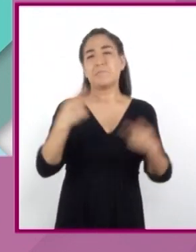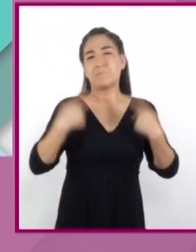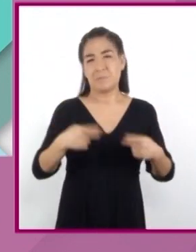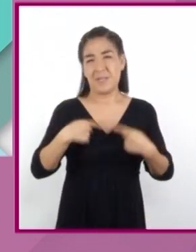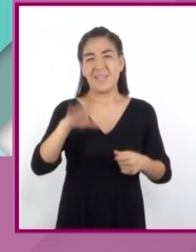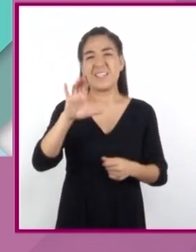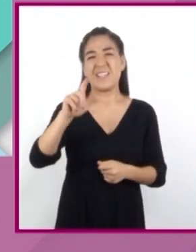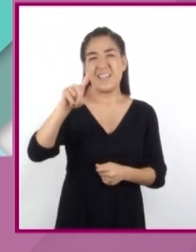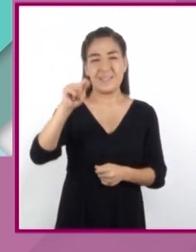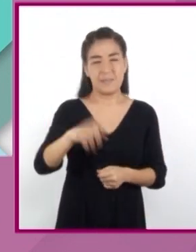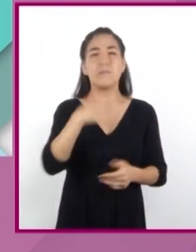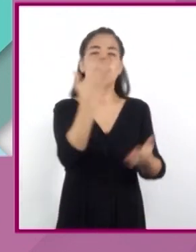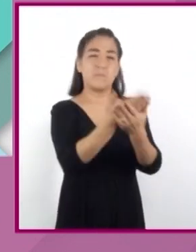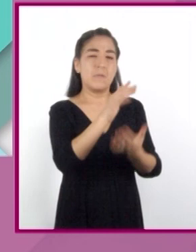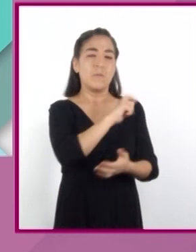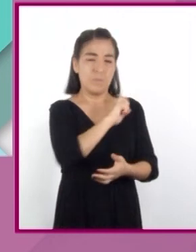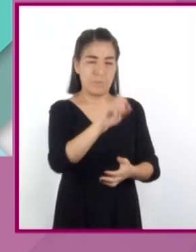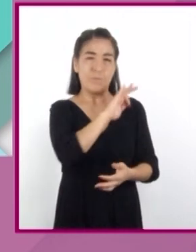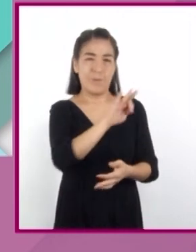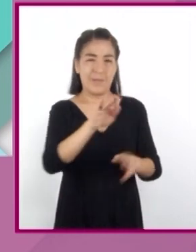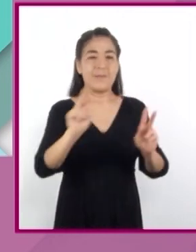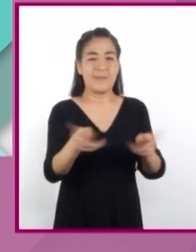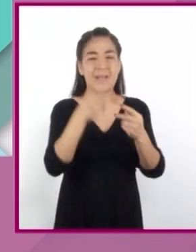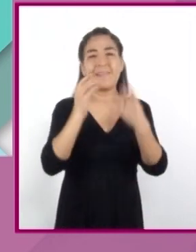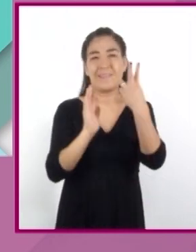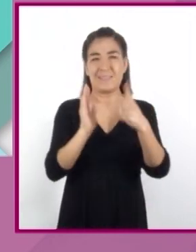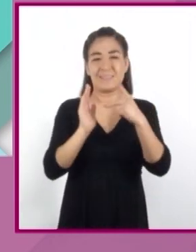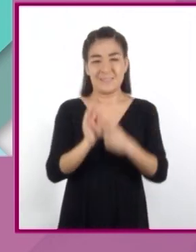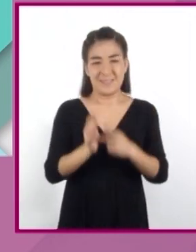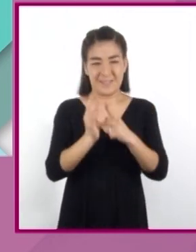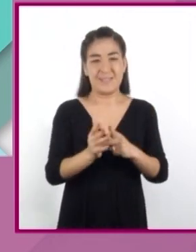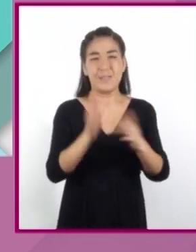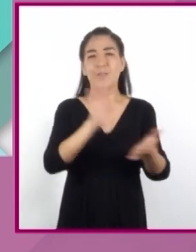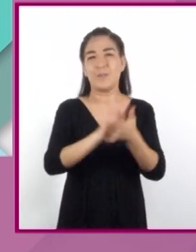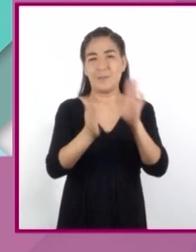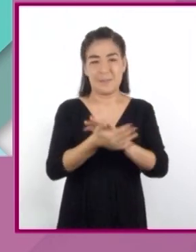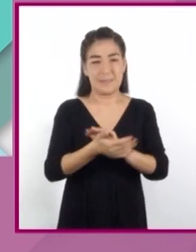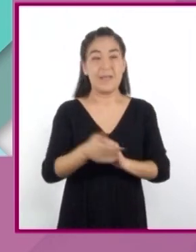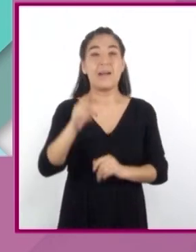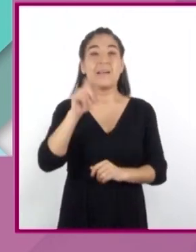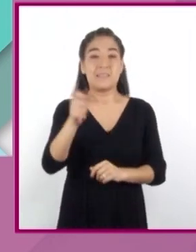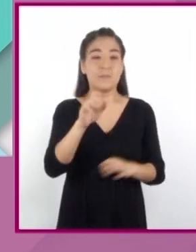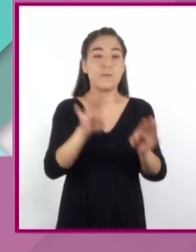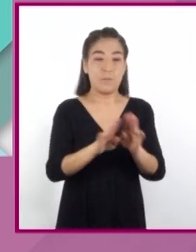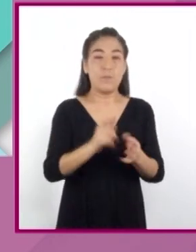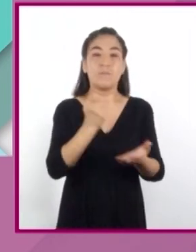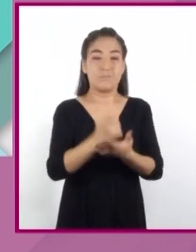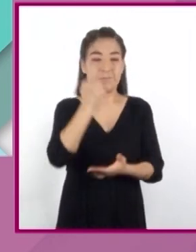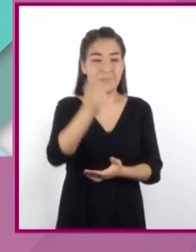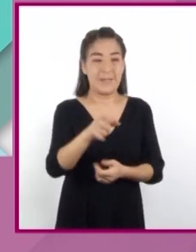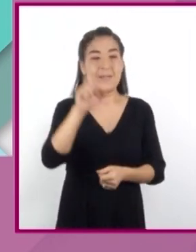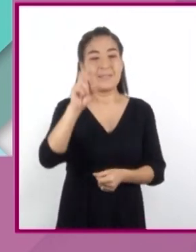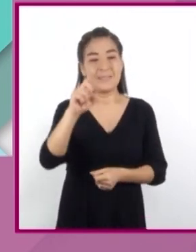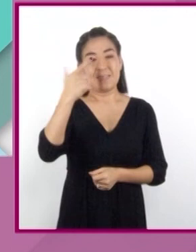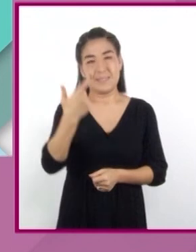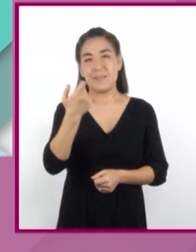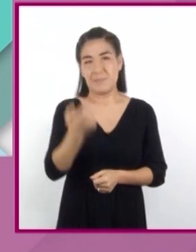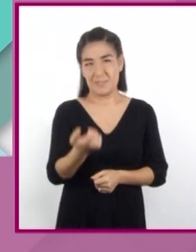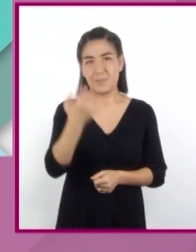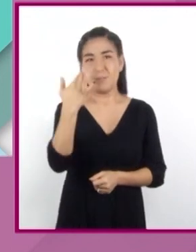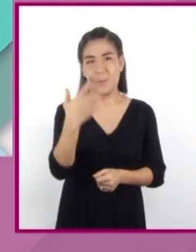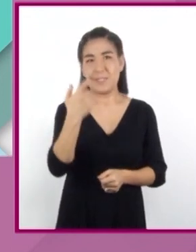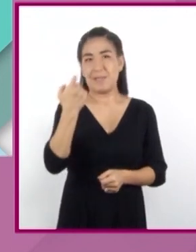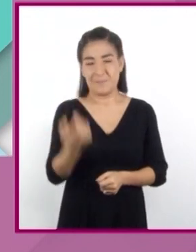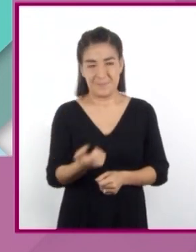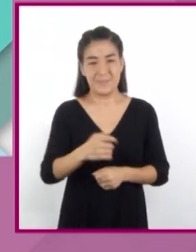que le vendiera 3 kilogramos de tortilla. Y la encargada le dijo a Laura que le cobrara 37 pesos con 50 centavos. Después